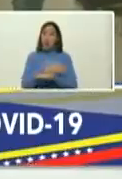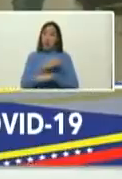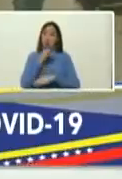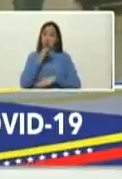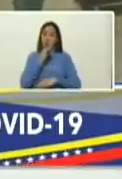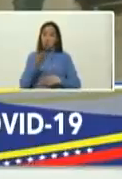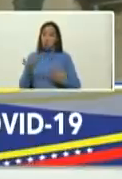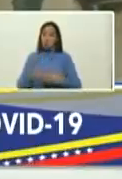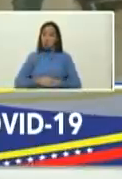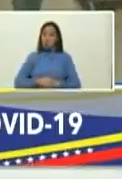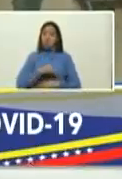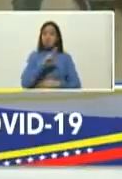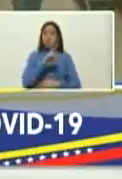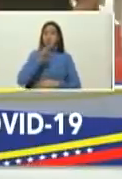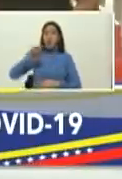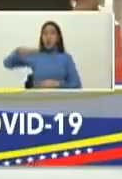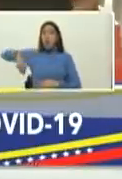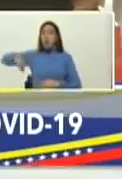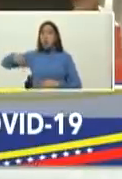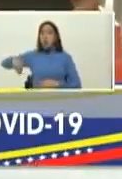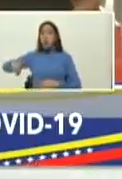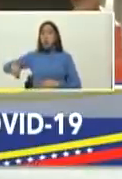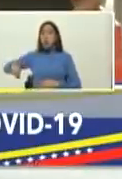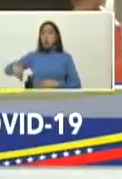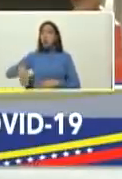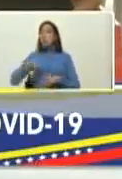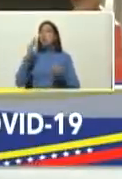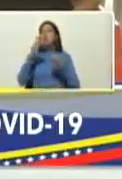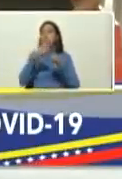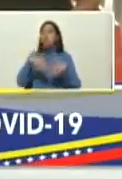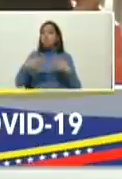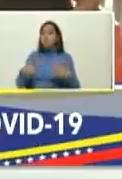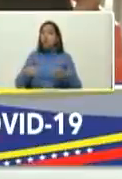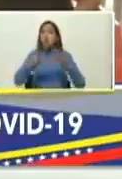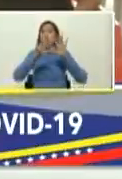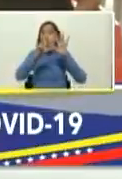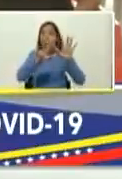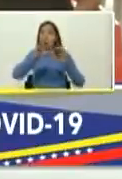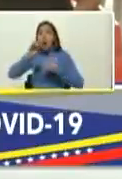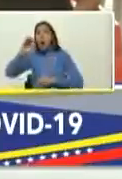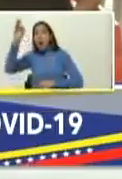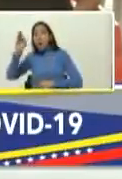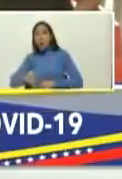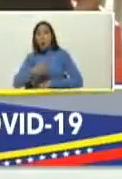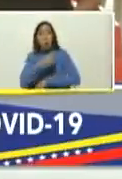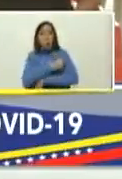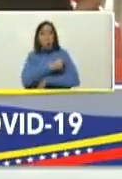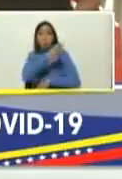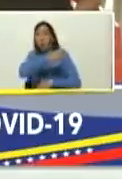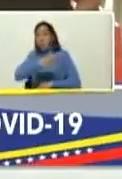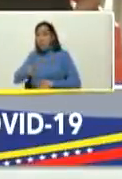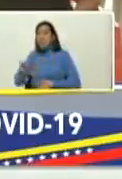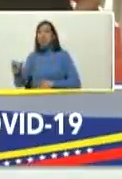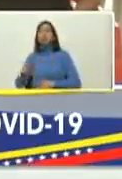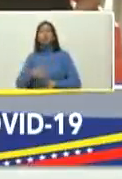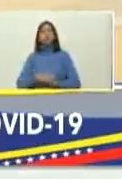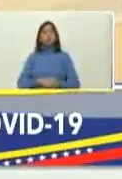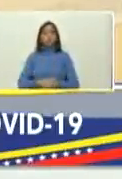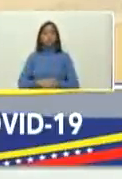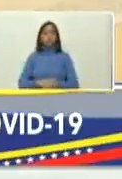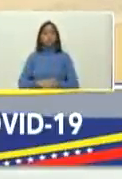para el 30 de noviembre tenemos que llegar a la meta del 80% de la población vacunada